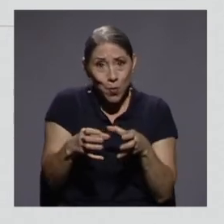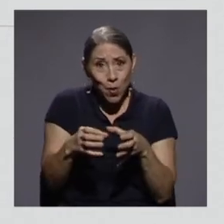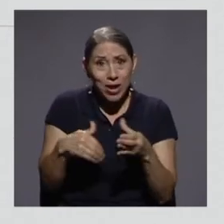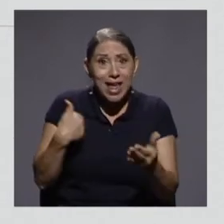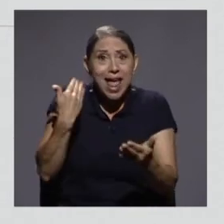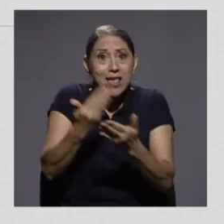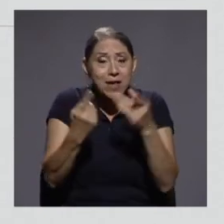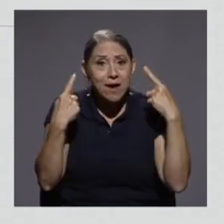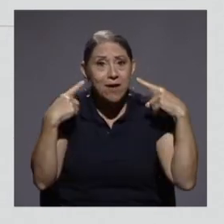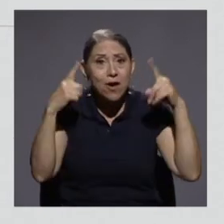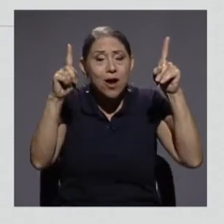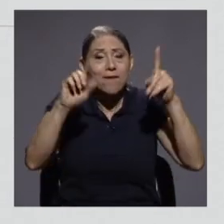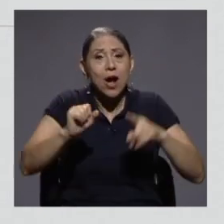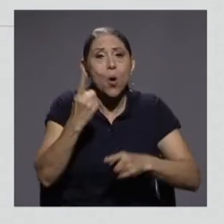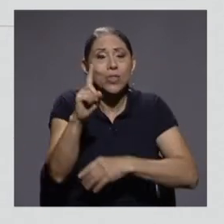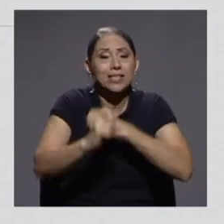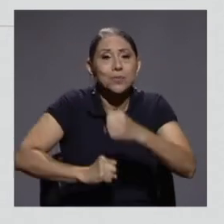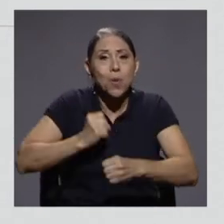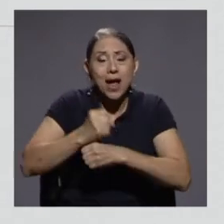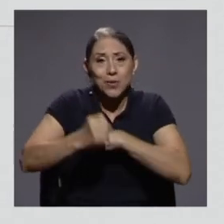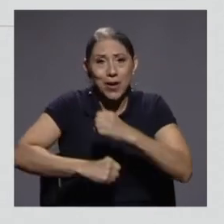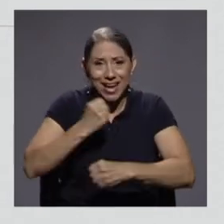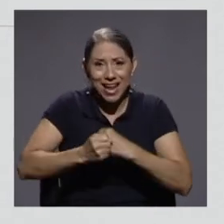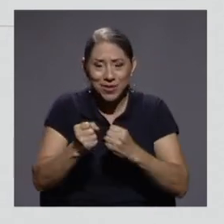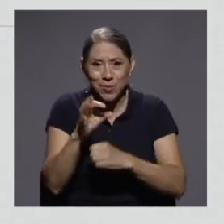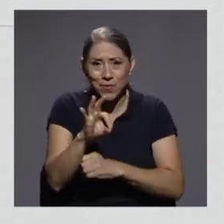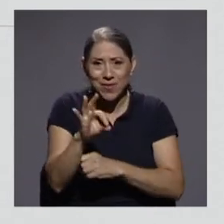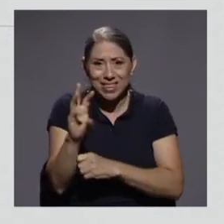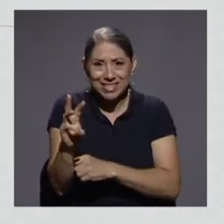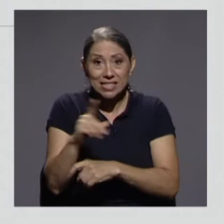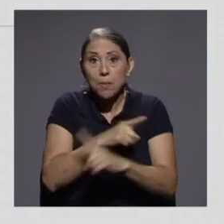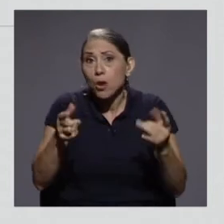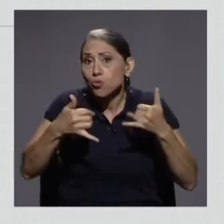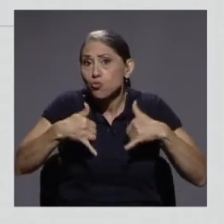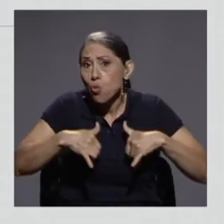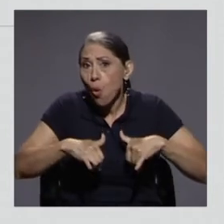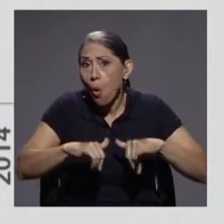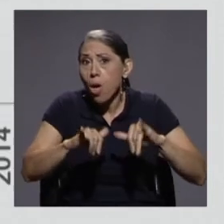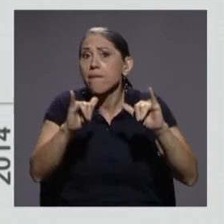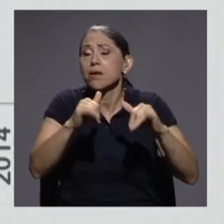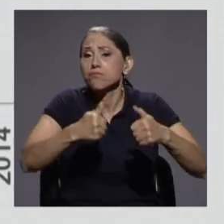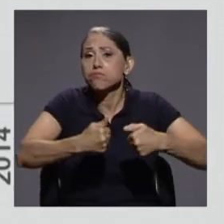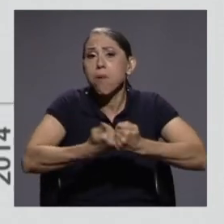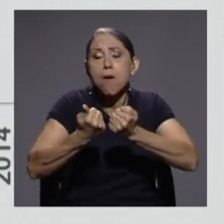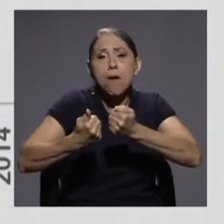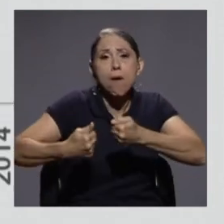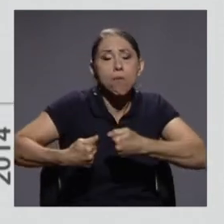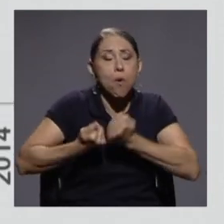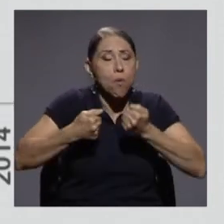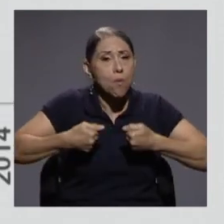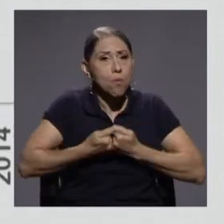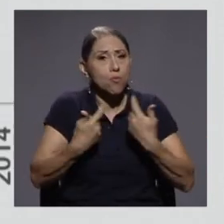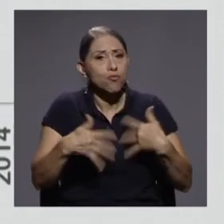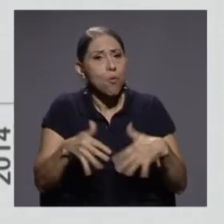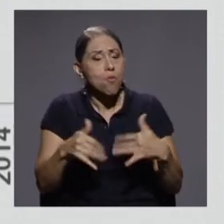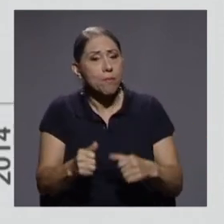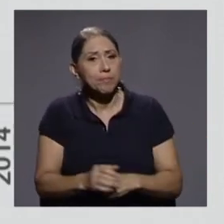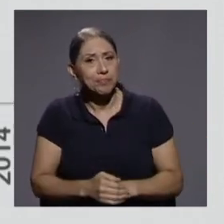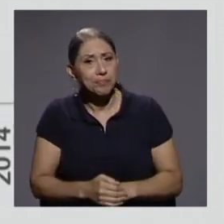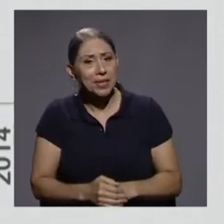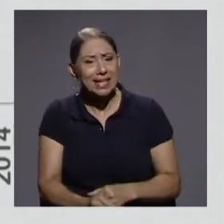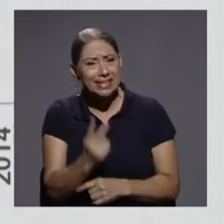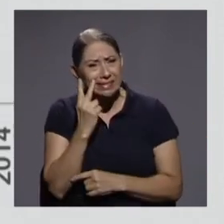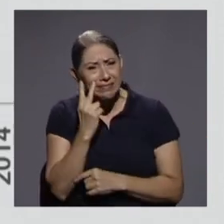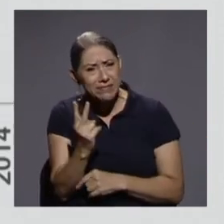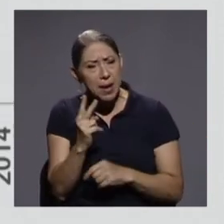Pero tenemos grandes desafíos aún. Grandes desafíos. Si vemos y